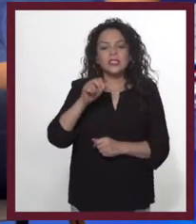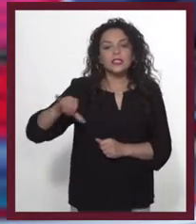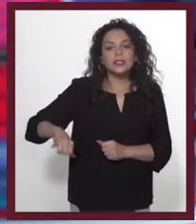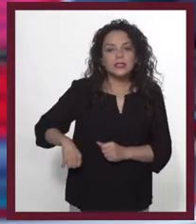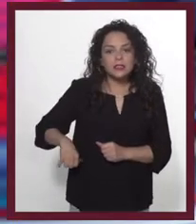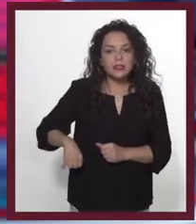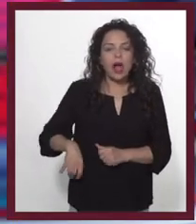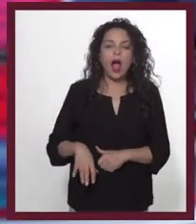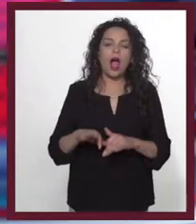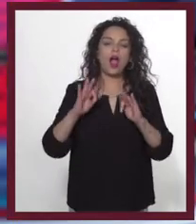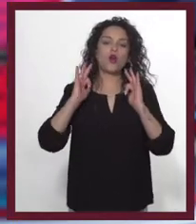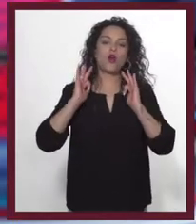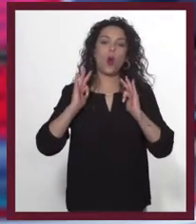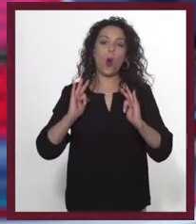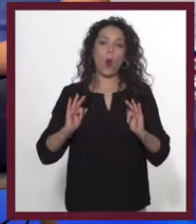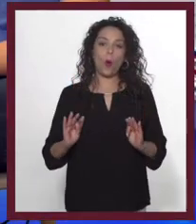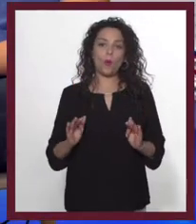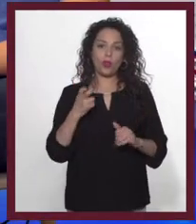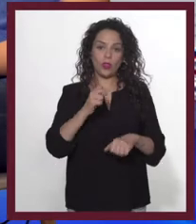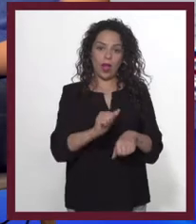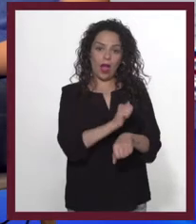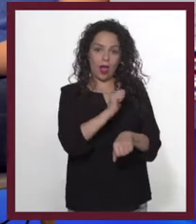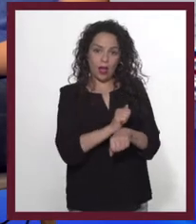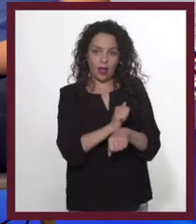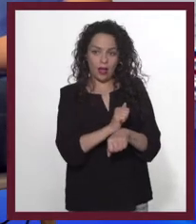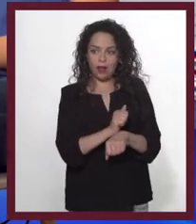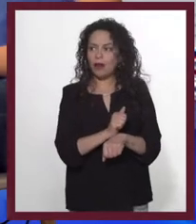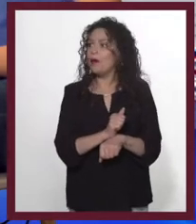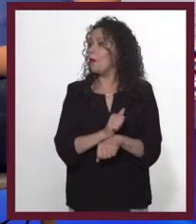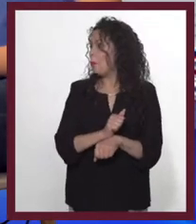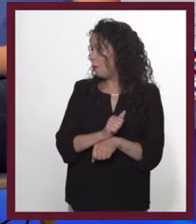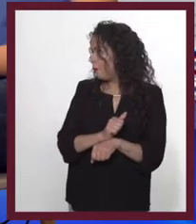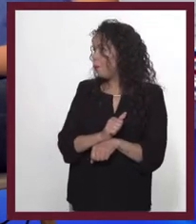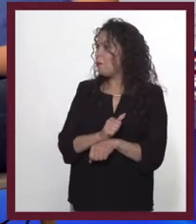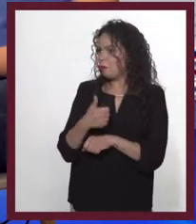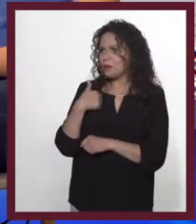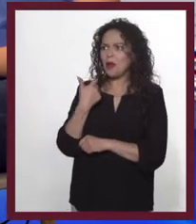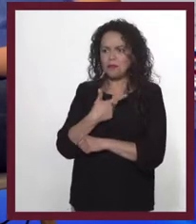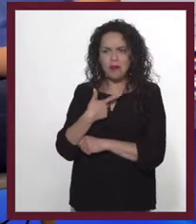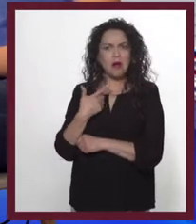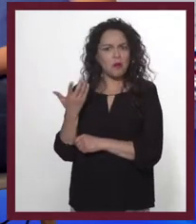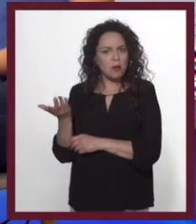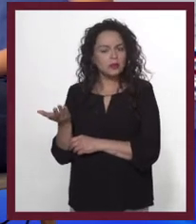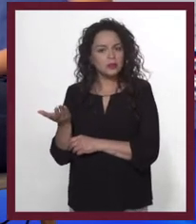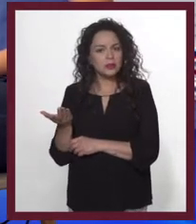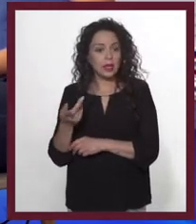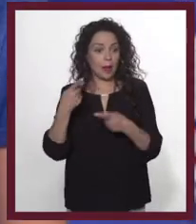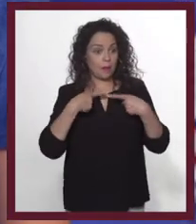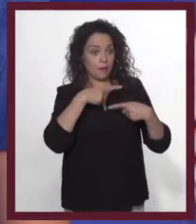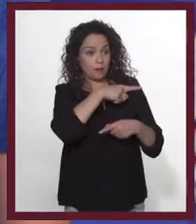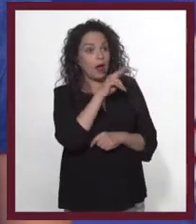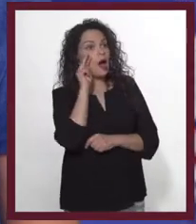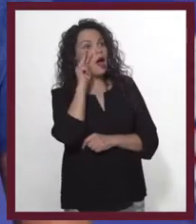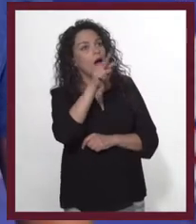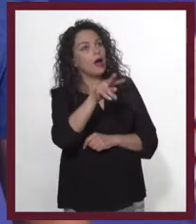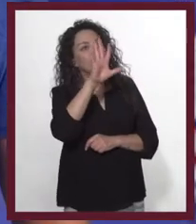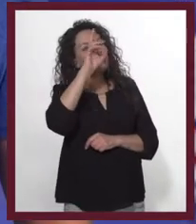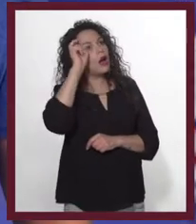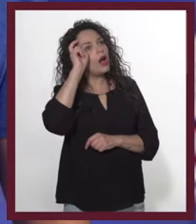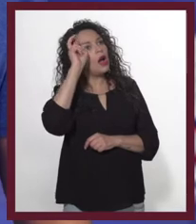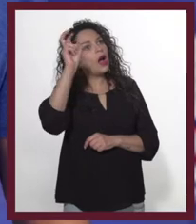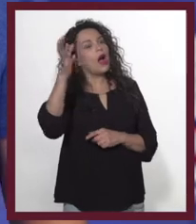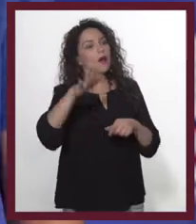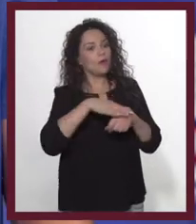lo que le importaba era la comodidad. Me gusta. Y el público se ve a sí mismo en el